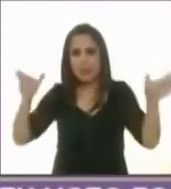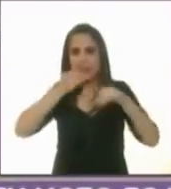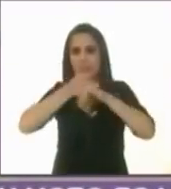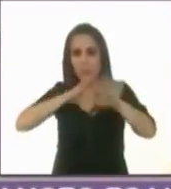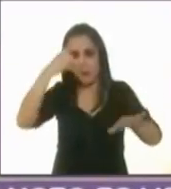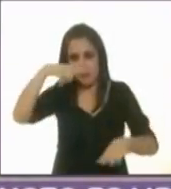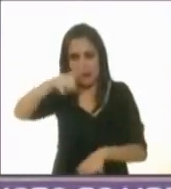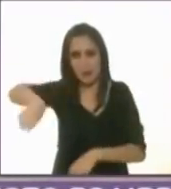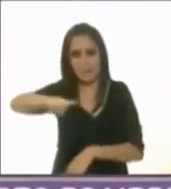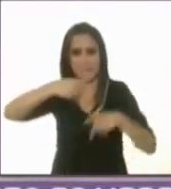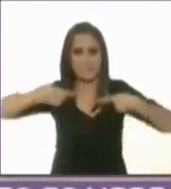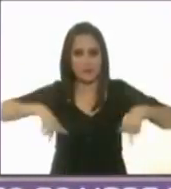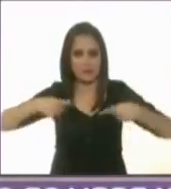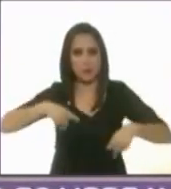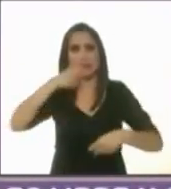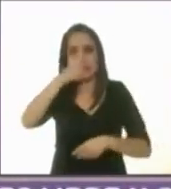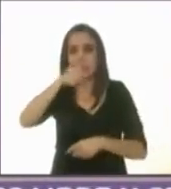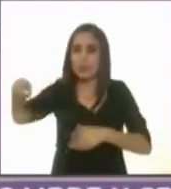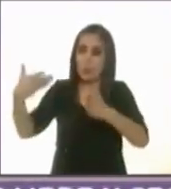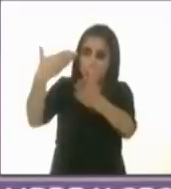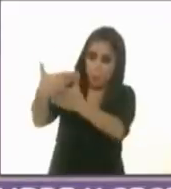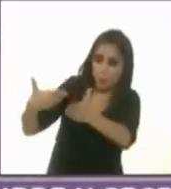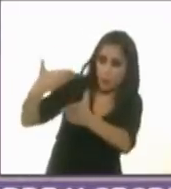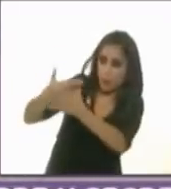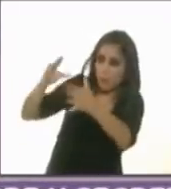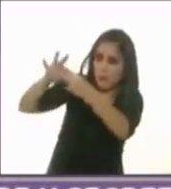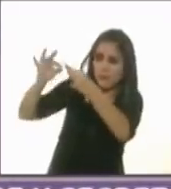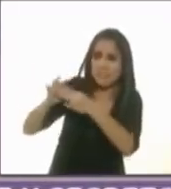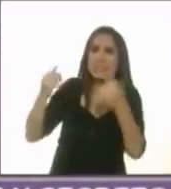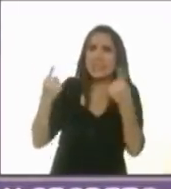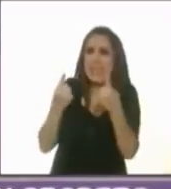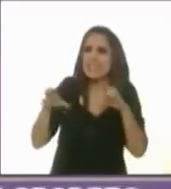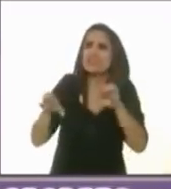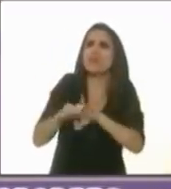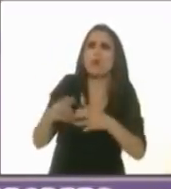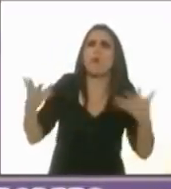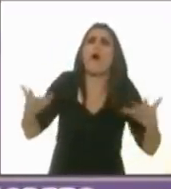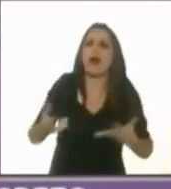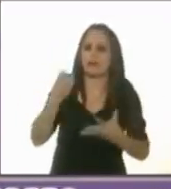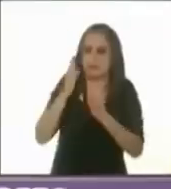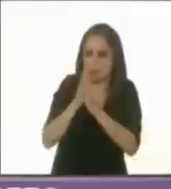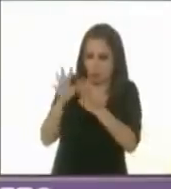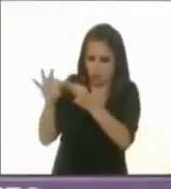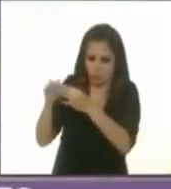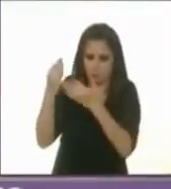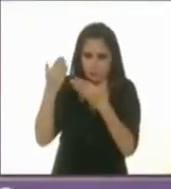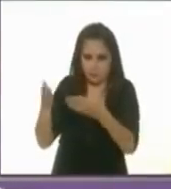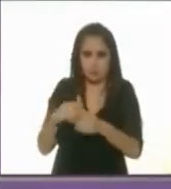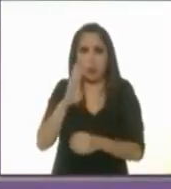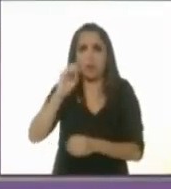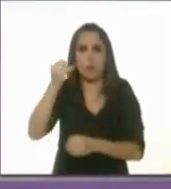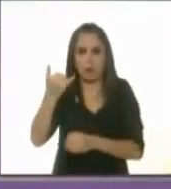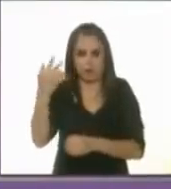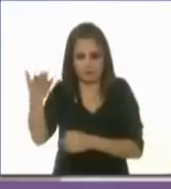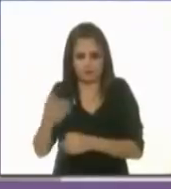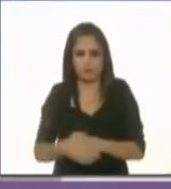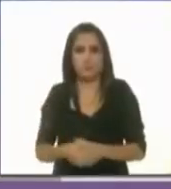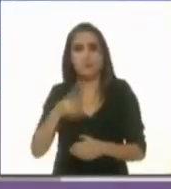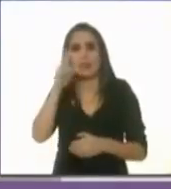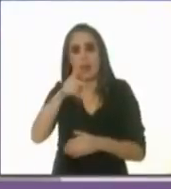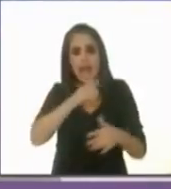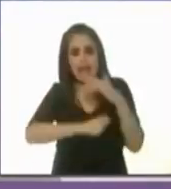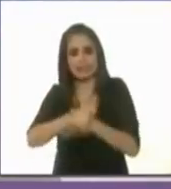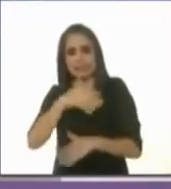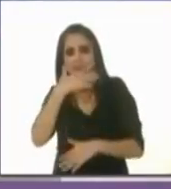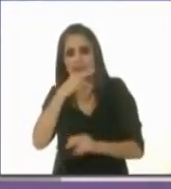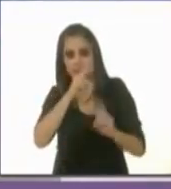para que el ciudadano sepa sus propuestas, el qué y el cómo. Mariana Boy, del Partido Verde Ecologista. También uno de los temas es corrupción y hay que